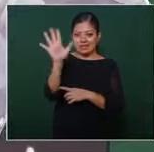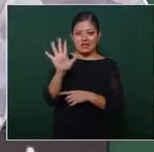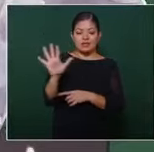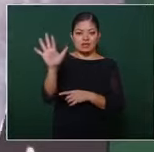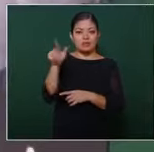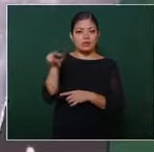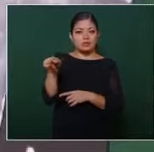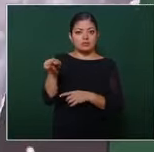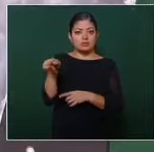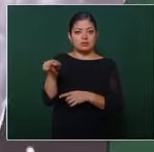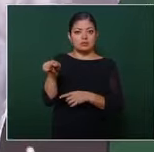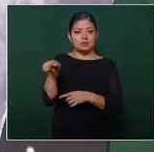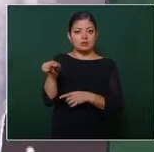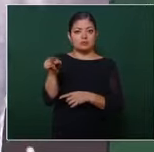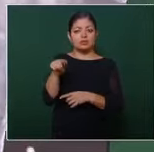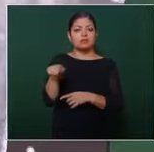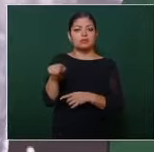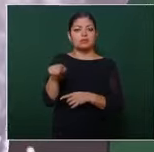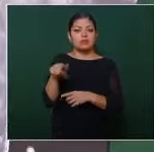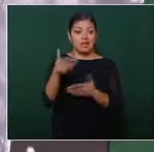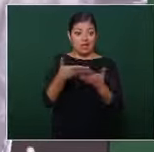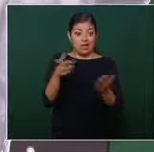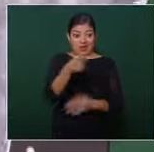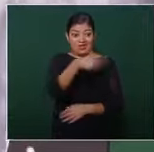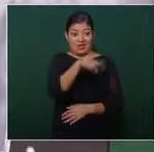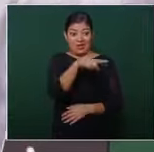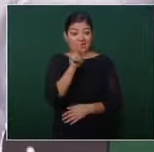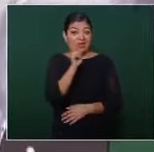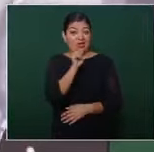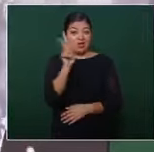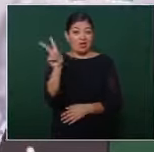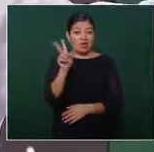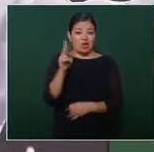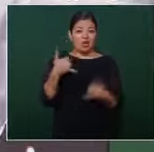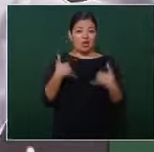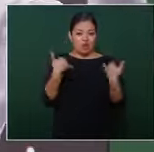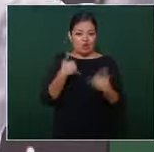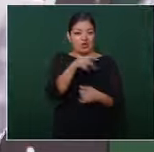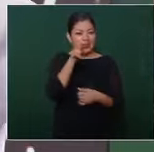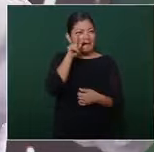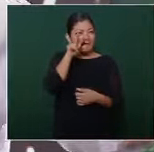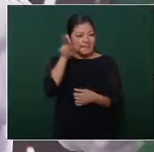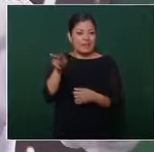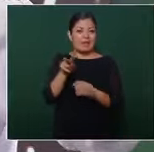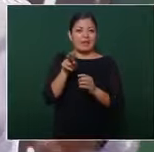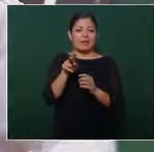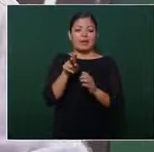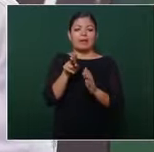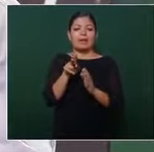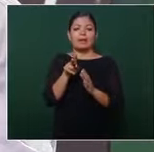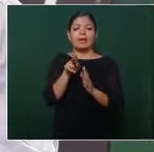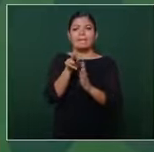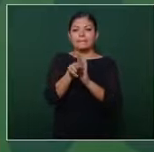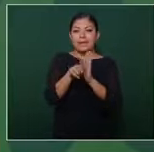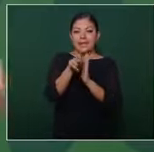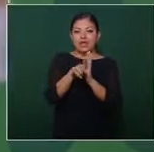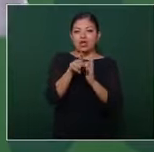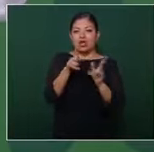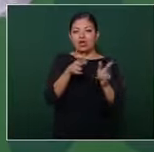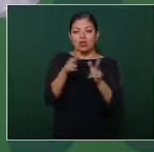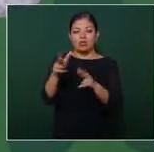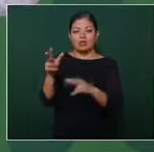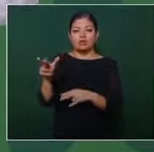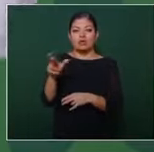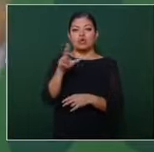para los jóvenes vean una película un documental La Rosa Blanca de